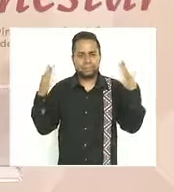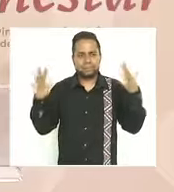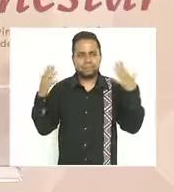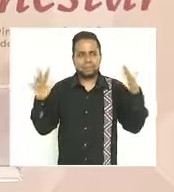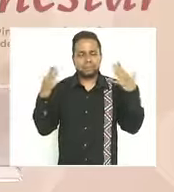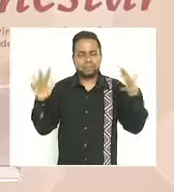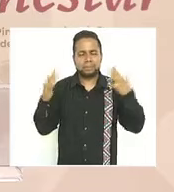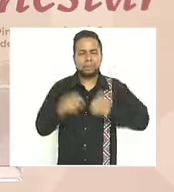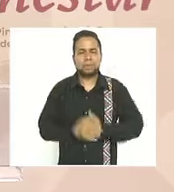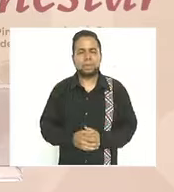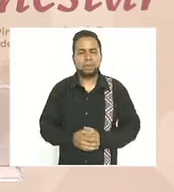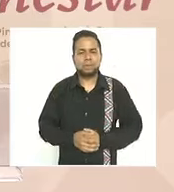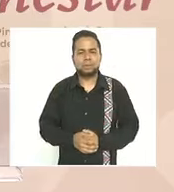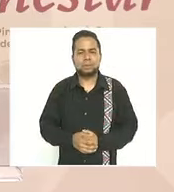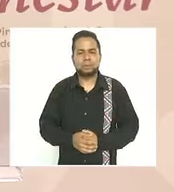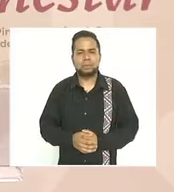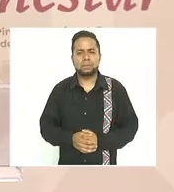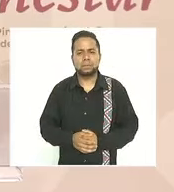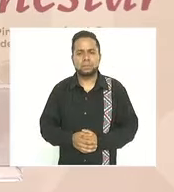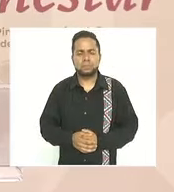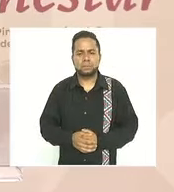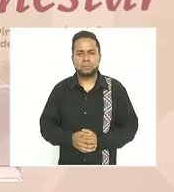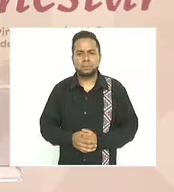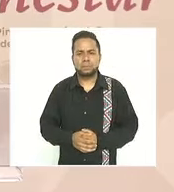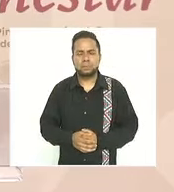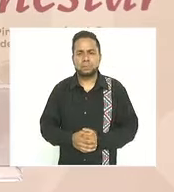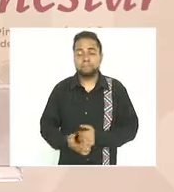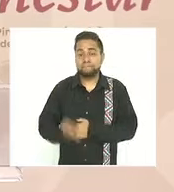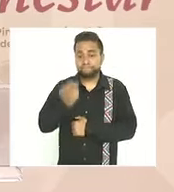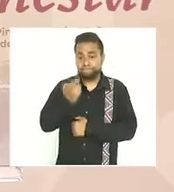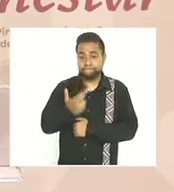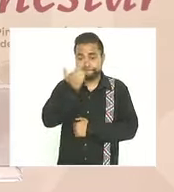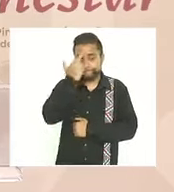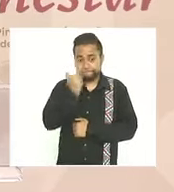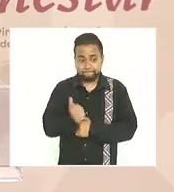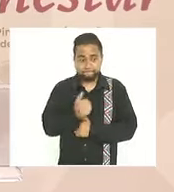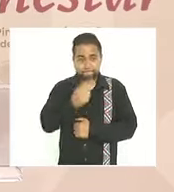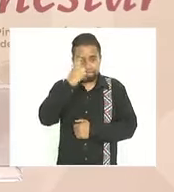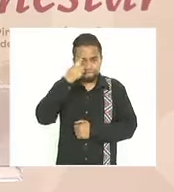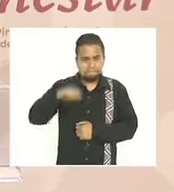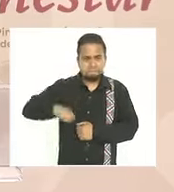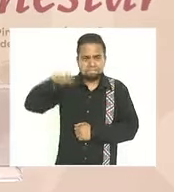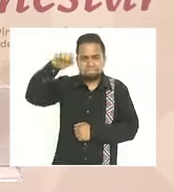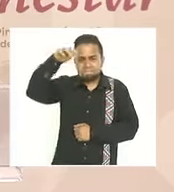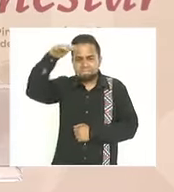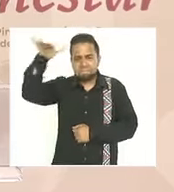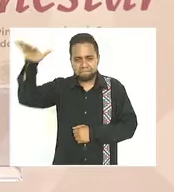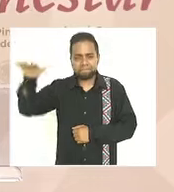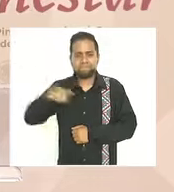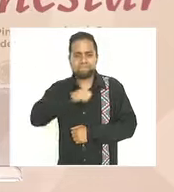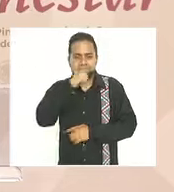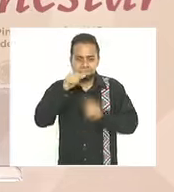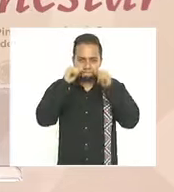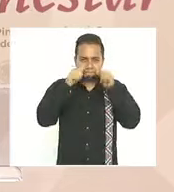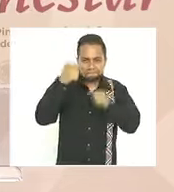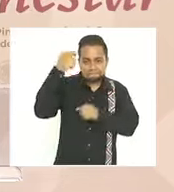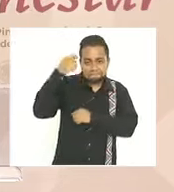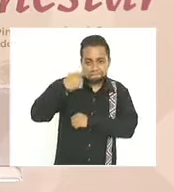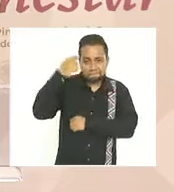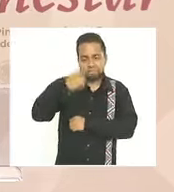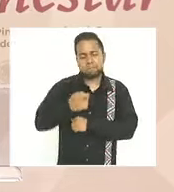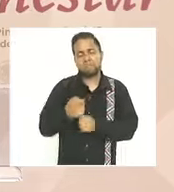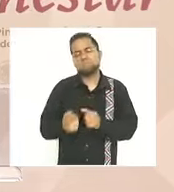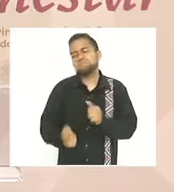en muchos sentidos la pensión de adultos mayores es un programa pionero